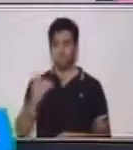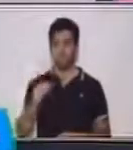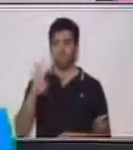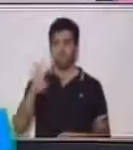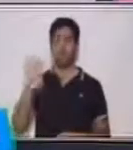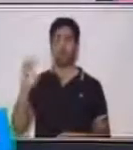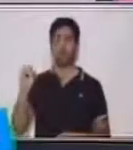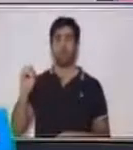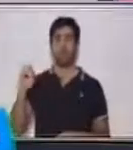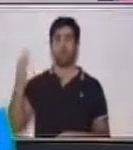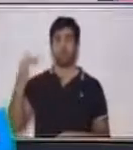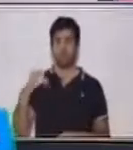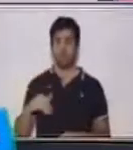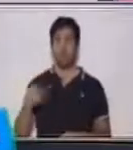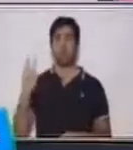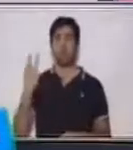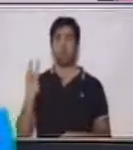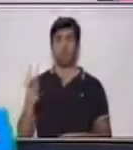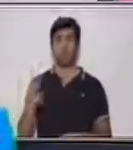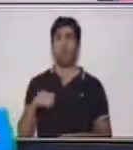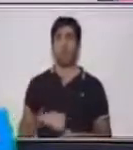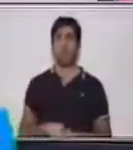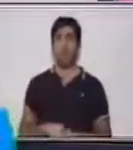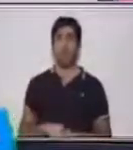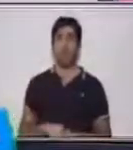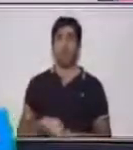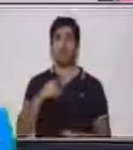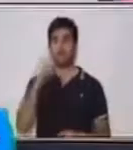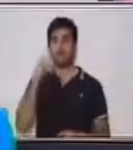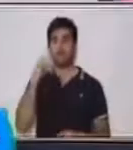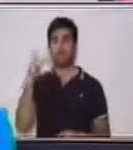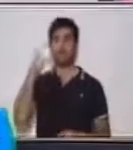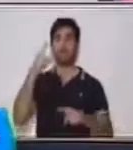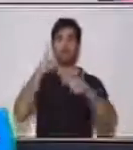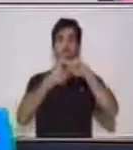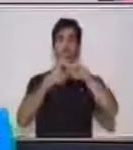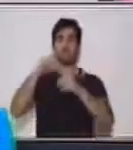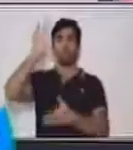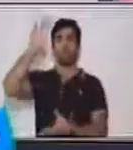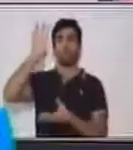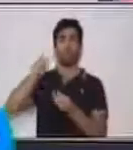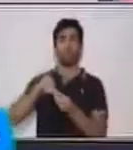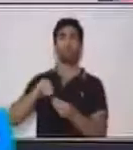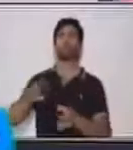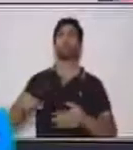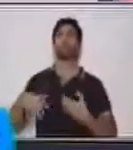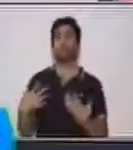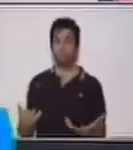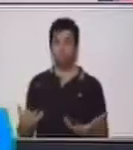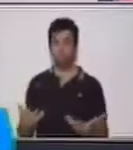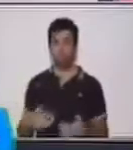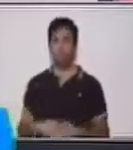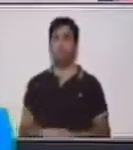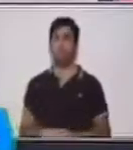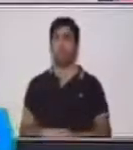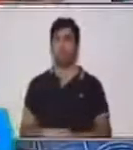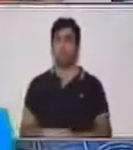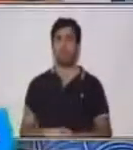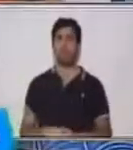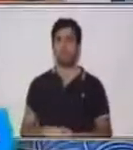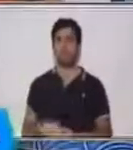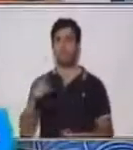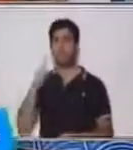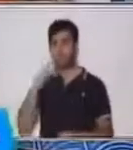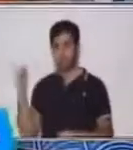Y aquí vamos a escribir un dos. ¿Y qué operación matemática me quedaría para poder trabajar esto? Excelente, muy